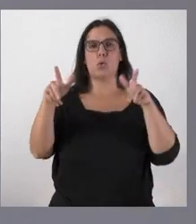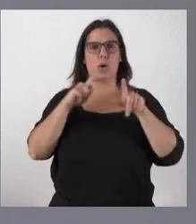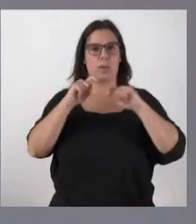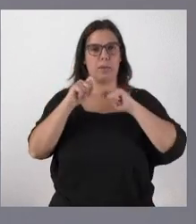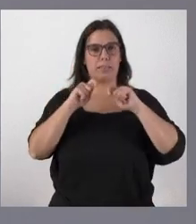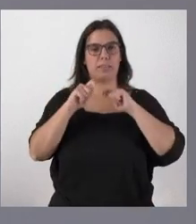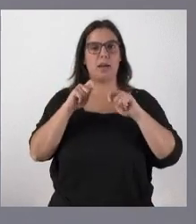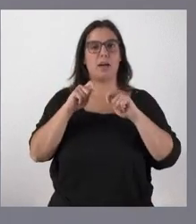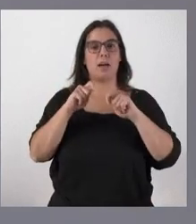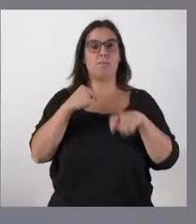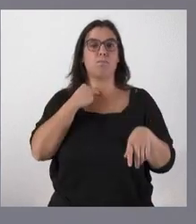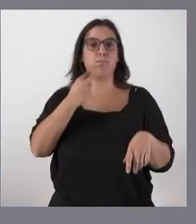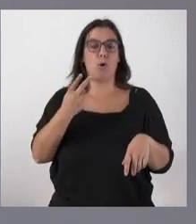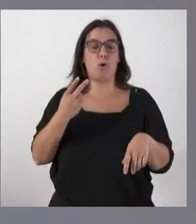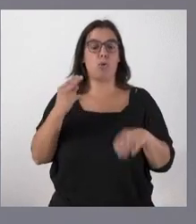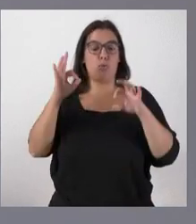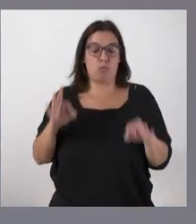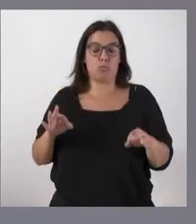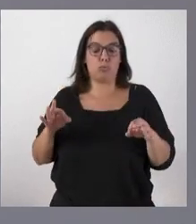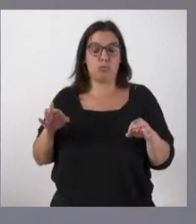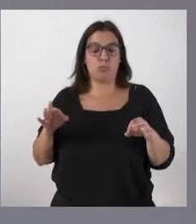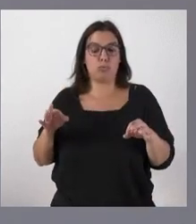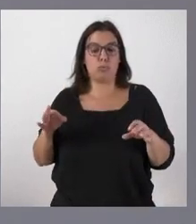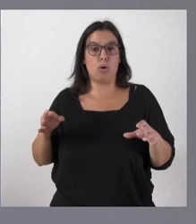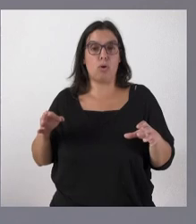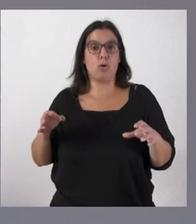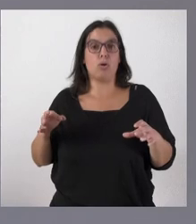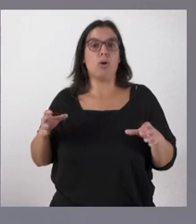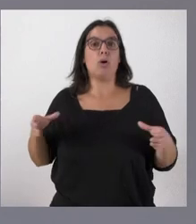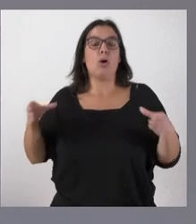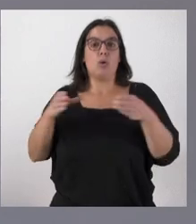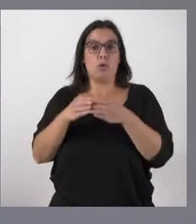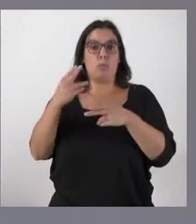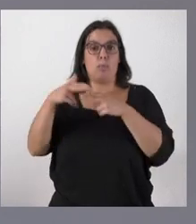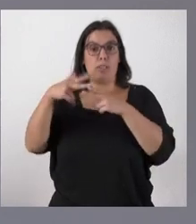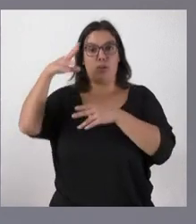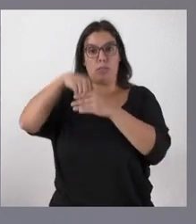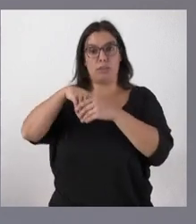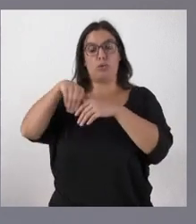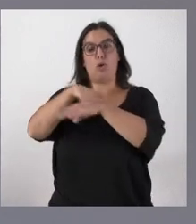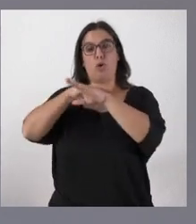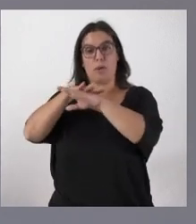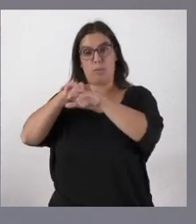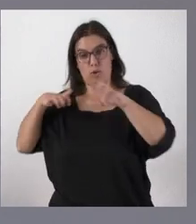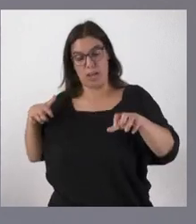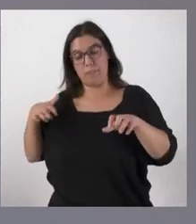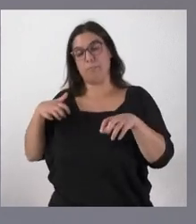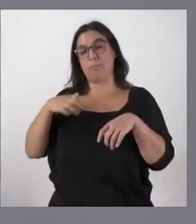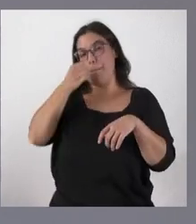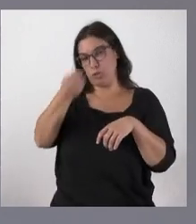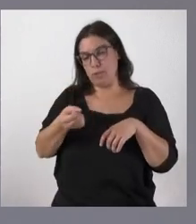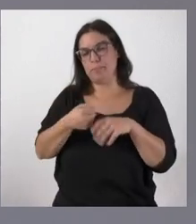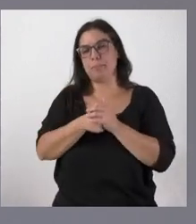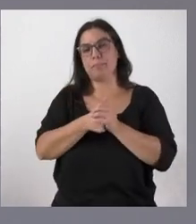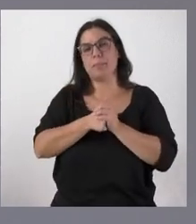de justo el partido político que sustenta la acción del gobierno del estado en el partido mayoritario y